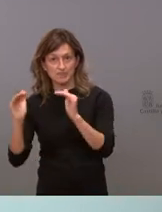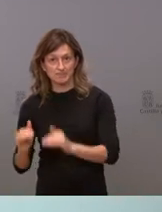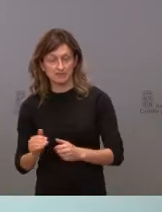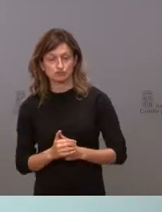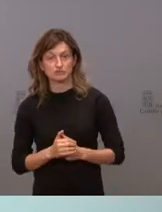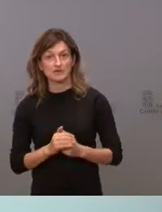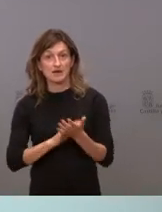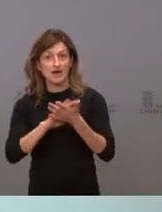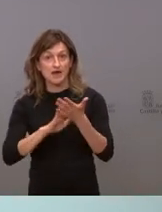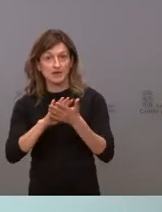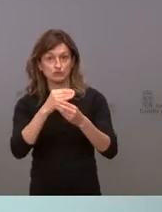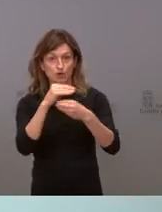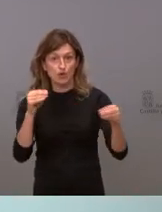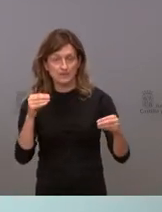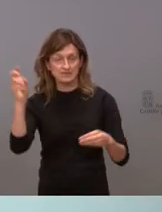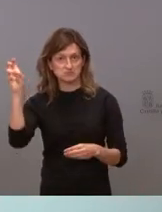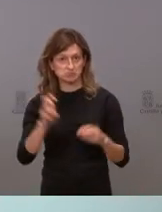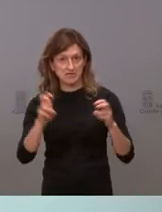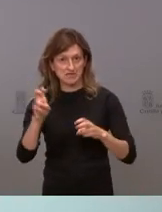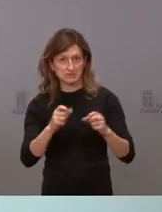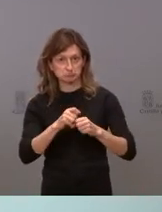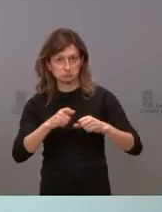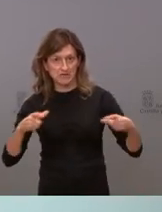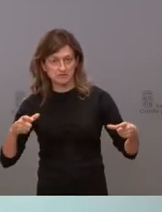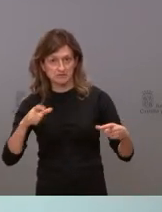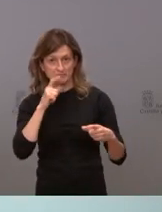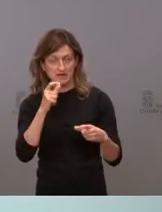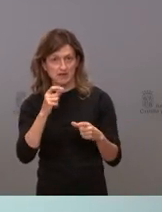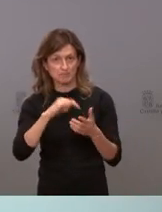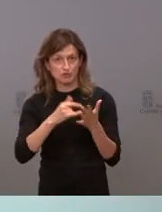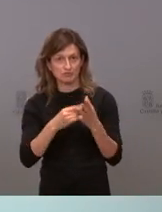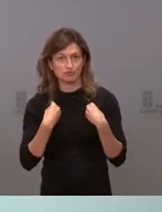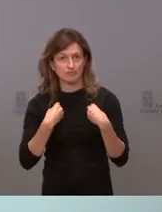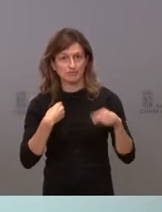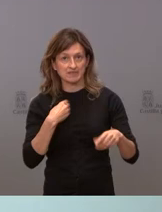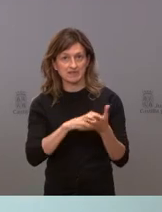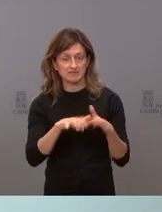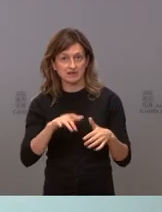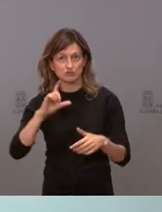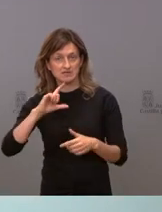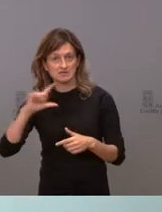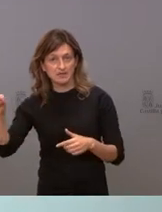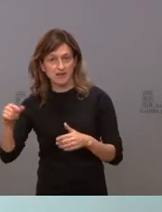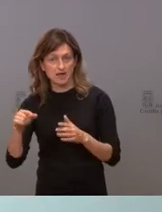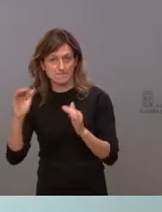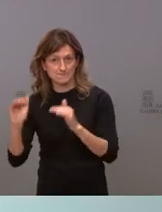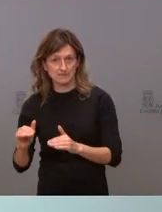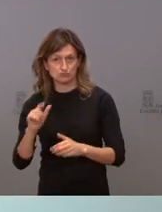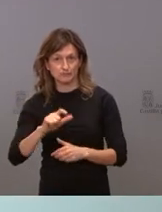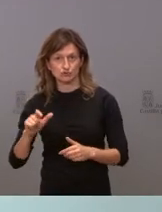vienen más personas a desarrollar su proyecto de vida a Castilla y León de las que se marchan de Castilla y León.